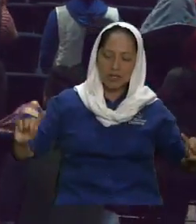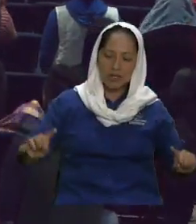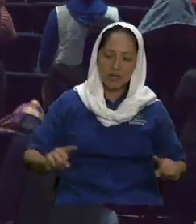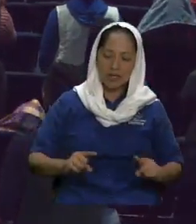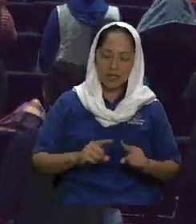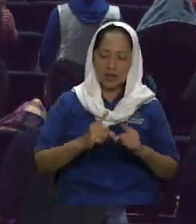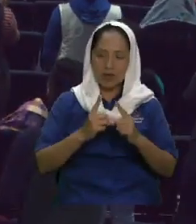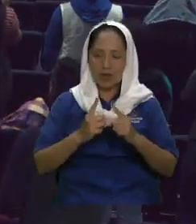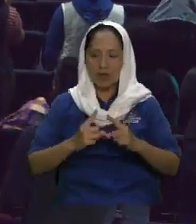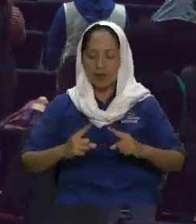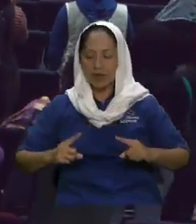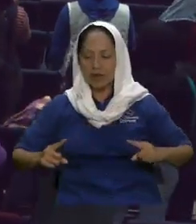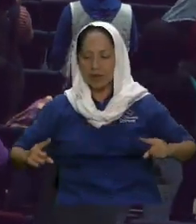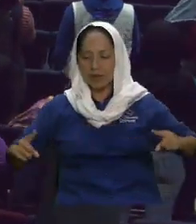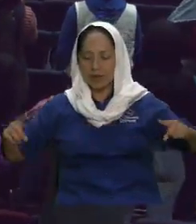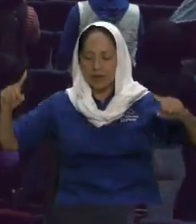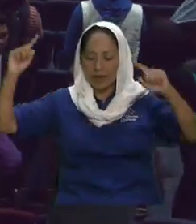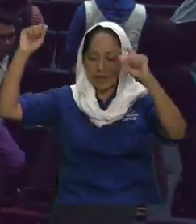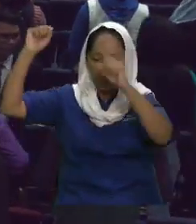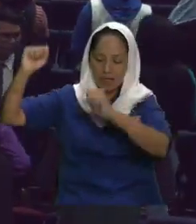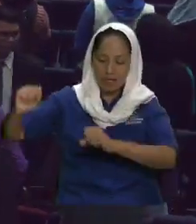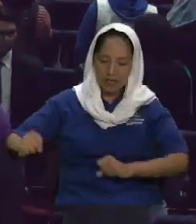cantemos al señor cantemos